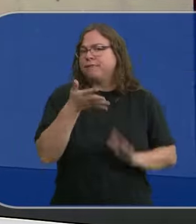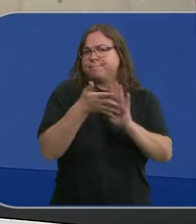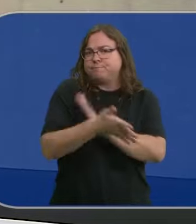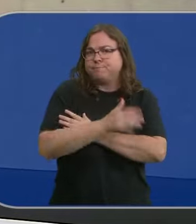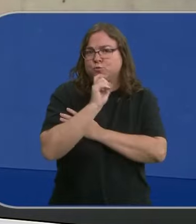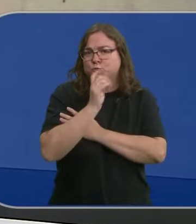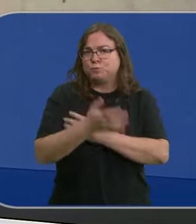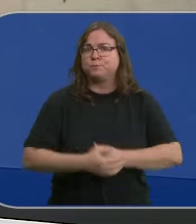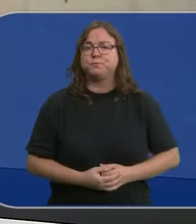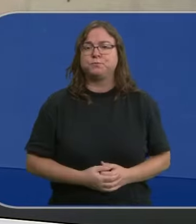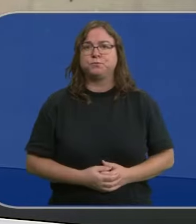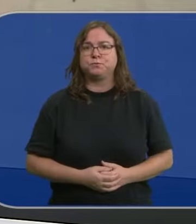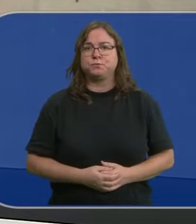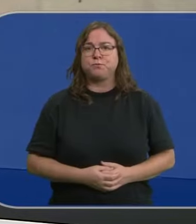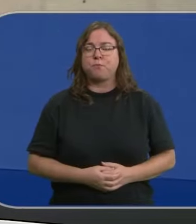Rubén?